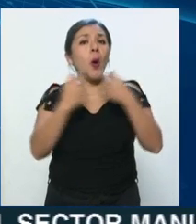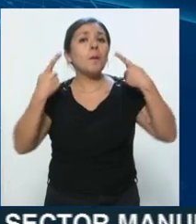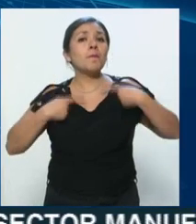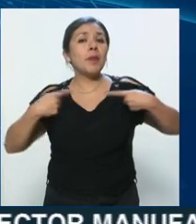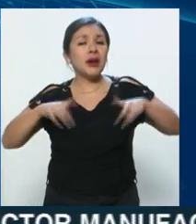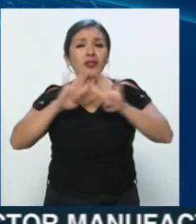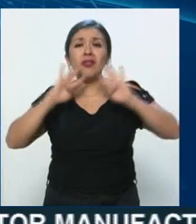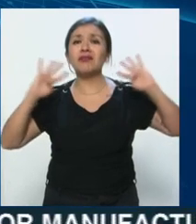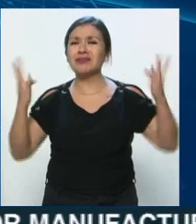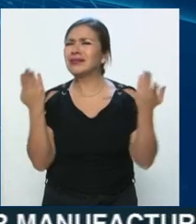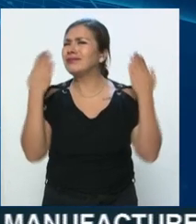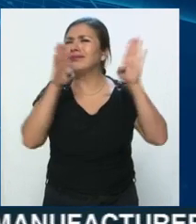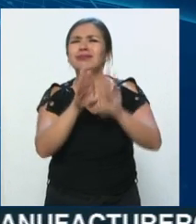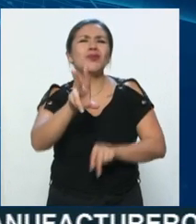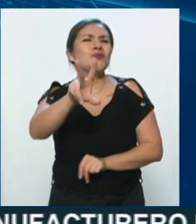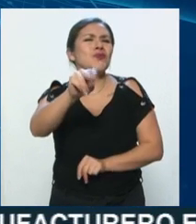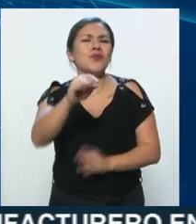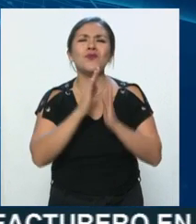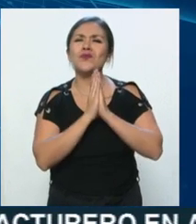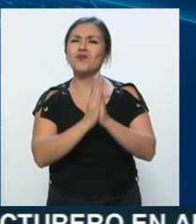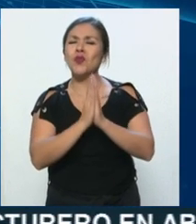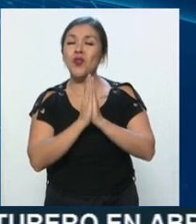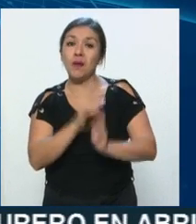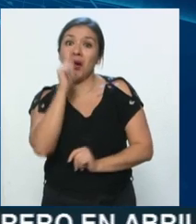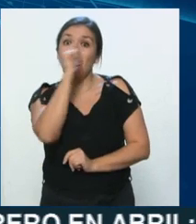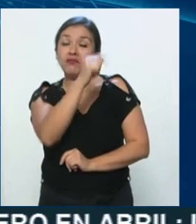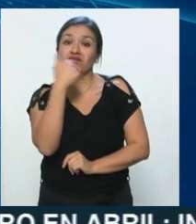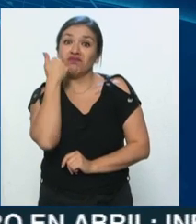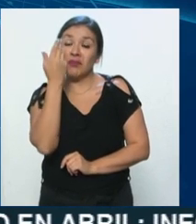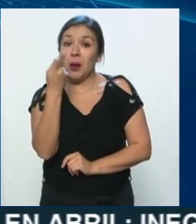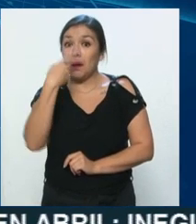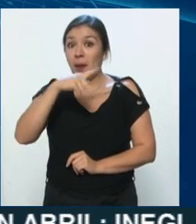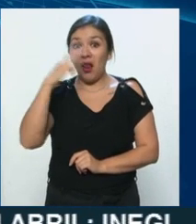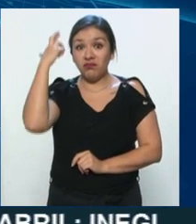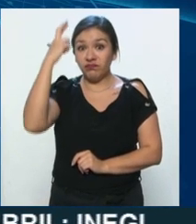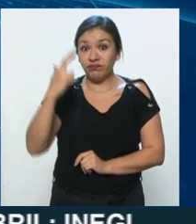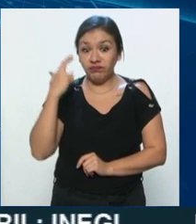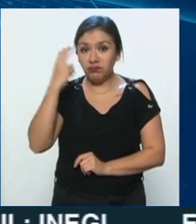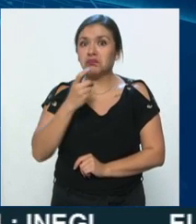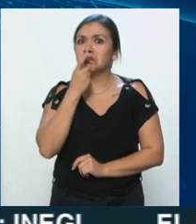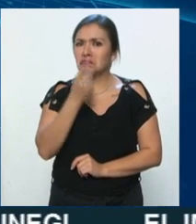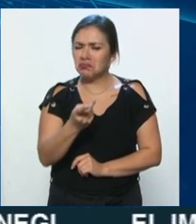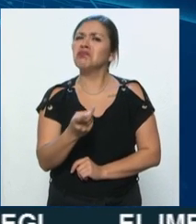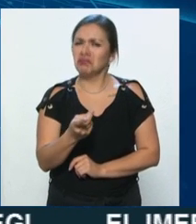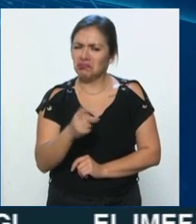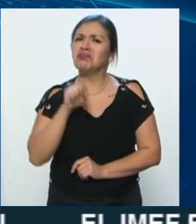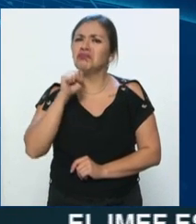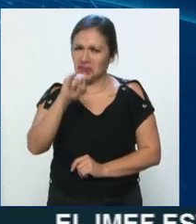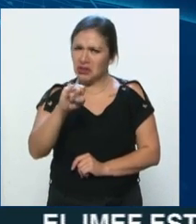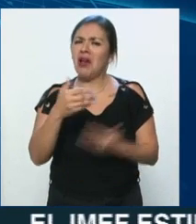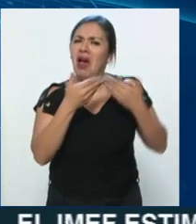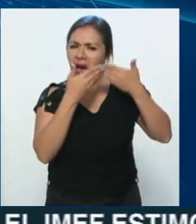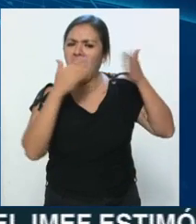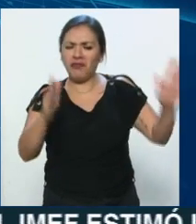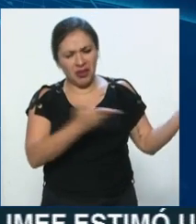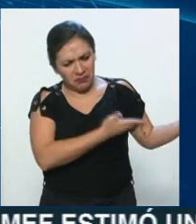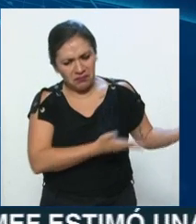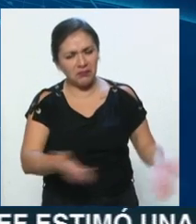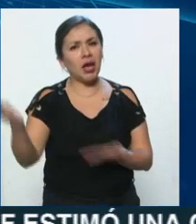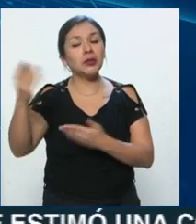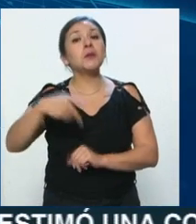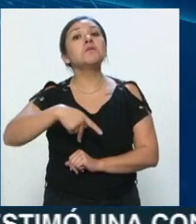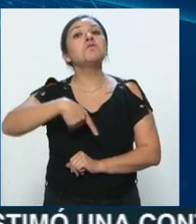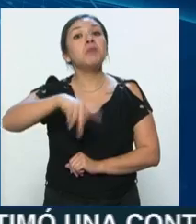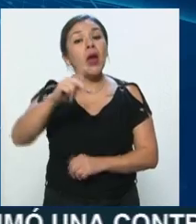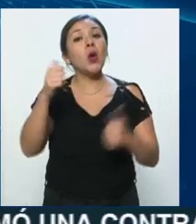no sea puerta cerrada. La Real Federación Española les ha dicho, hostia, pues que sí, vamos, que se juegue a puerta abierta, adelante. Solo